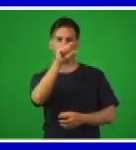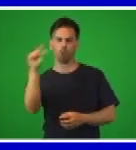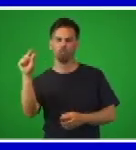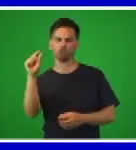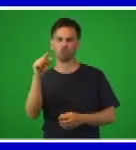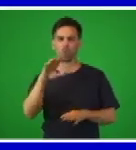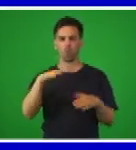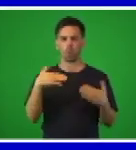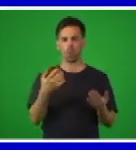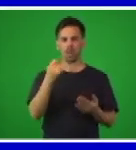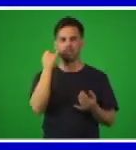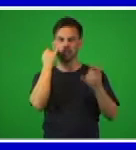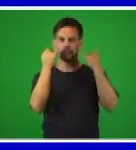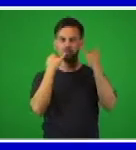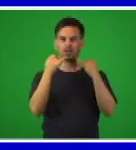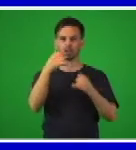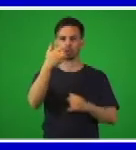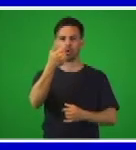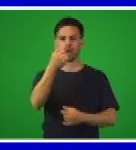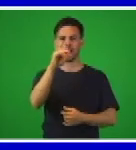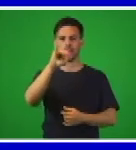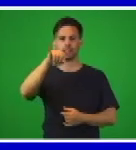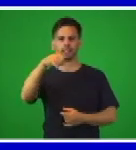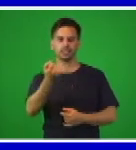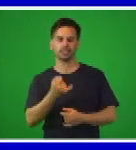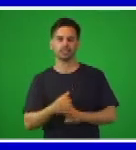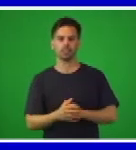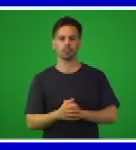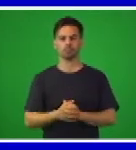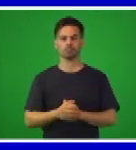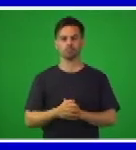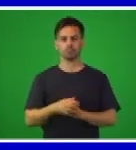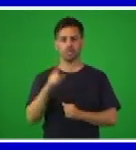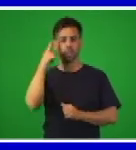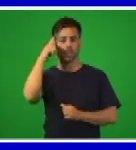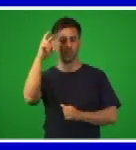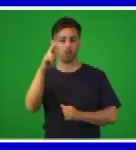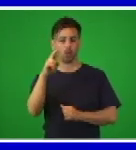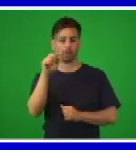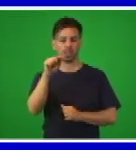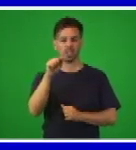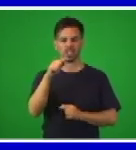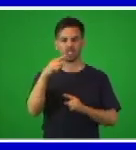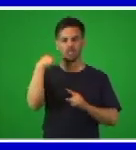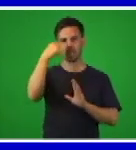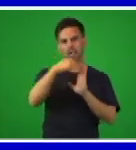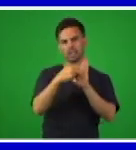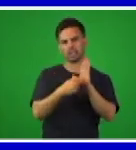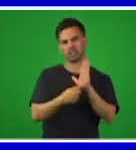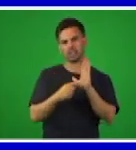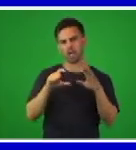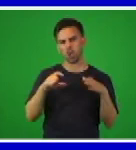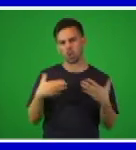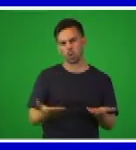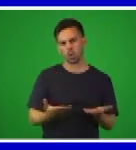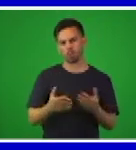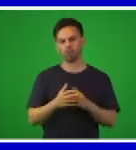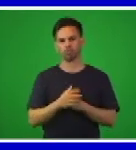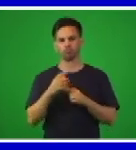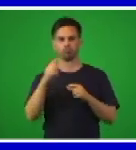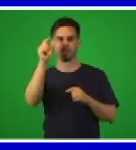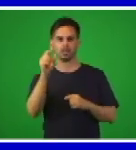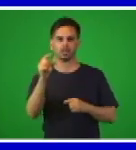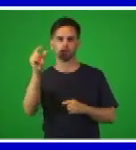son las personas, los animales, las cosas, los fenómenos. Y ahí es muy importante cuando